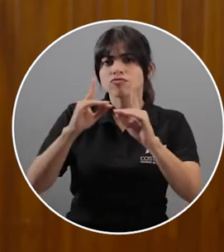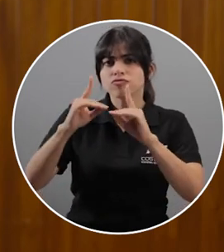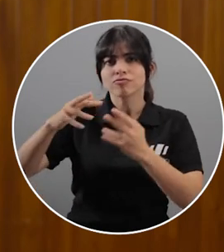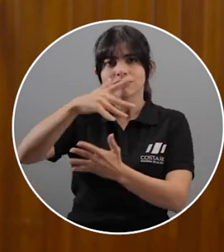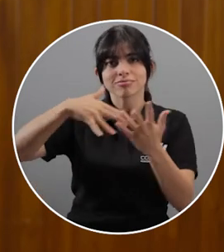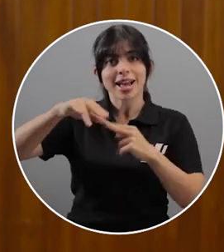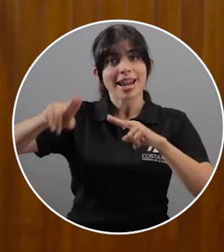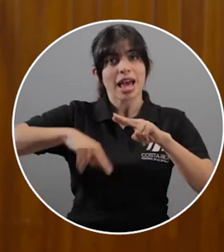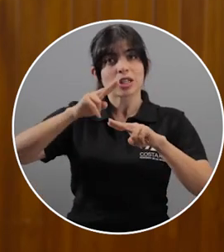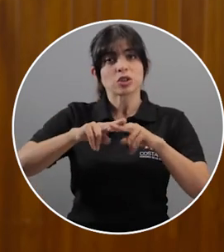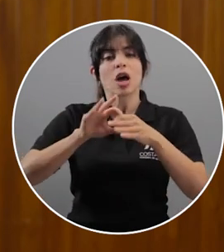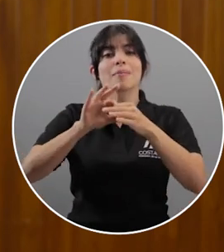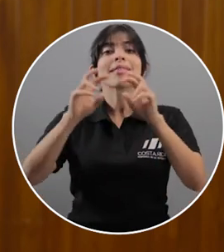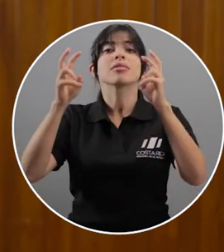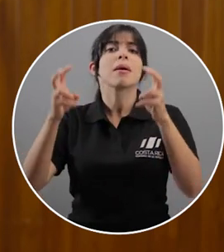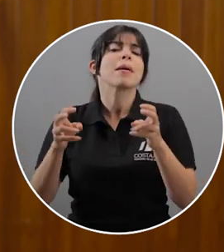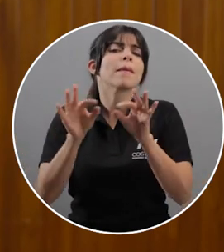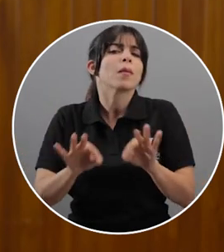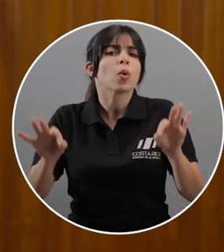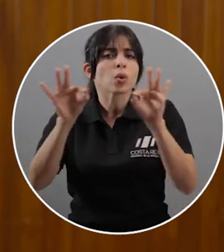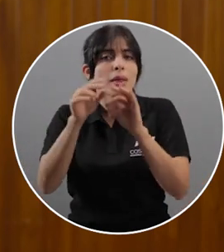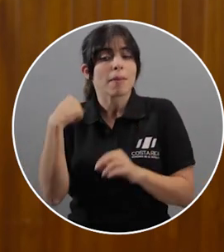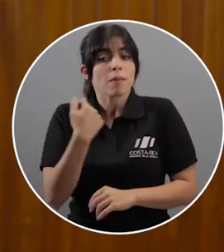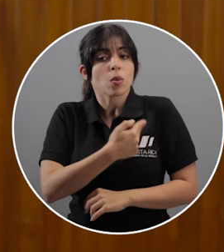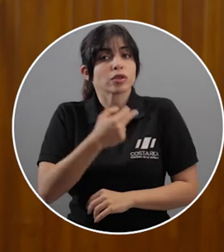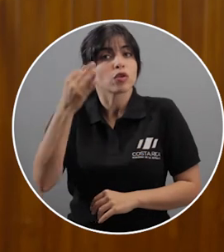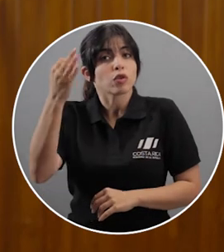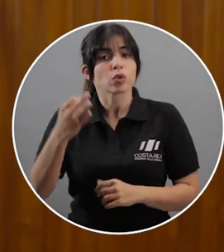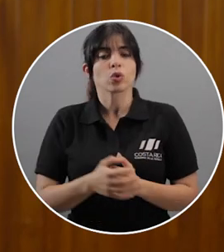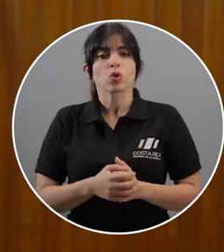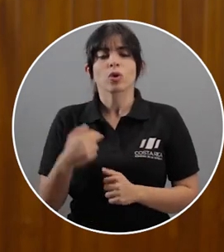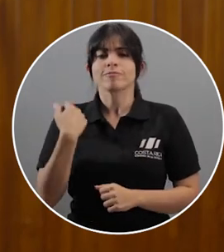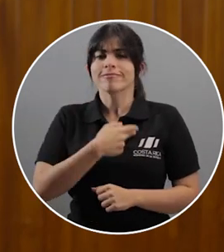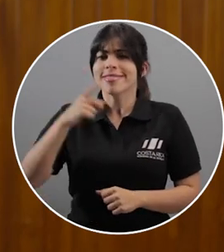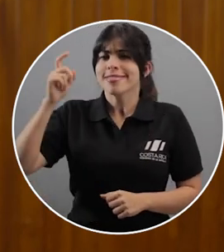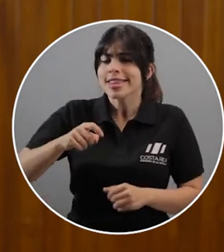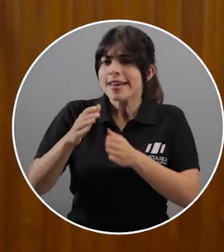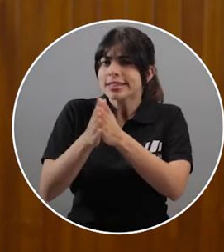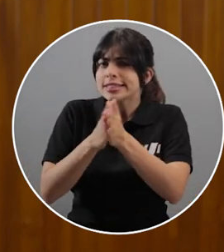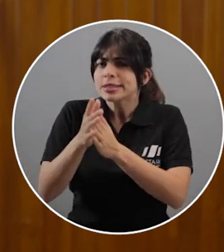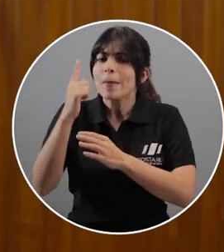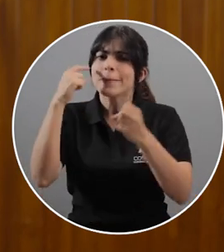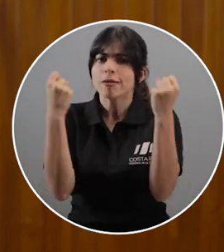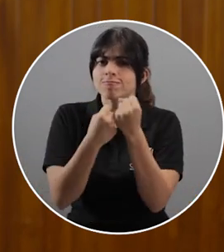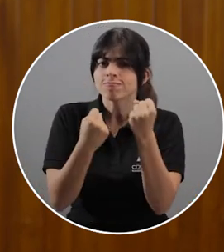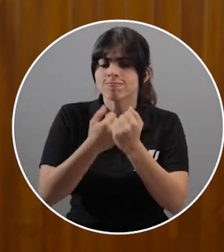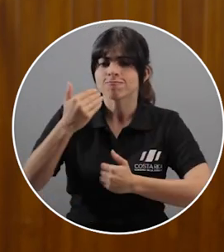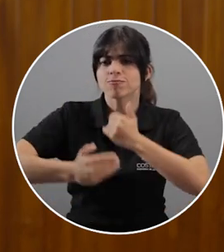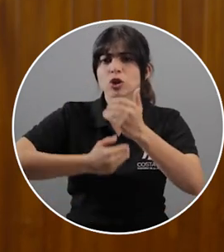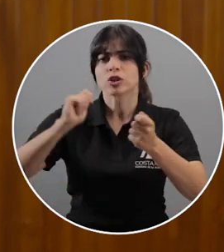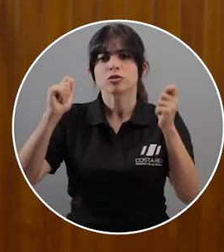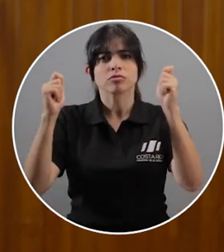diálogo nacional en temas de importancia para nuestro futuro. Debemos aprovecharla para impulsar el